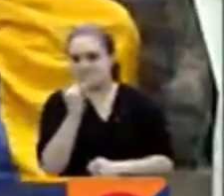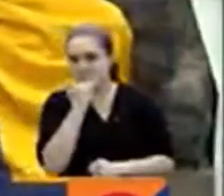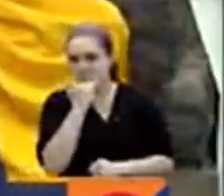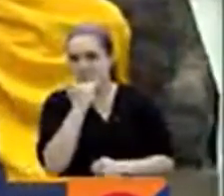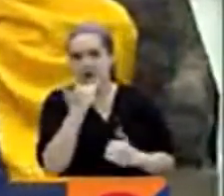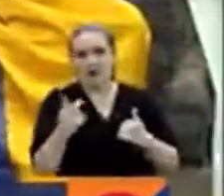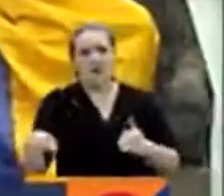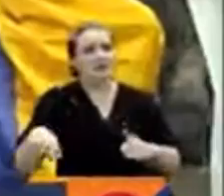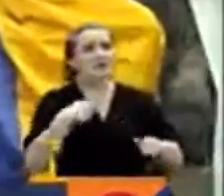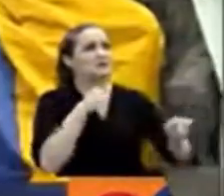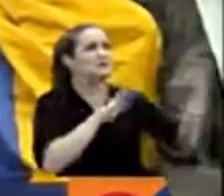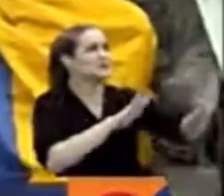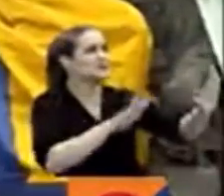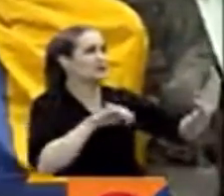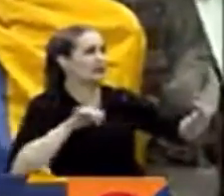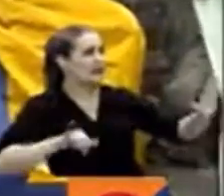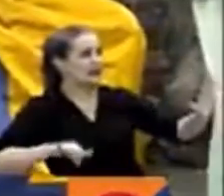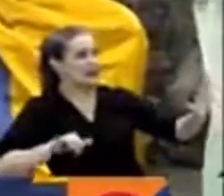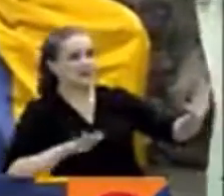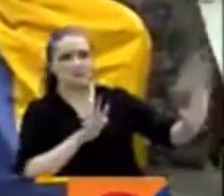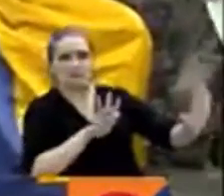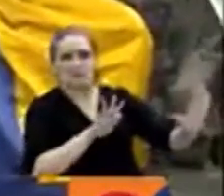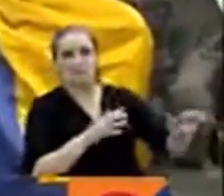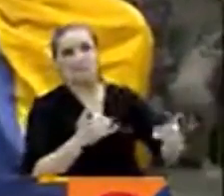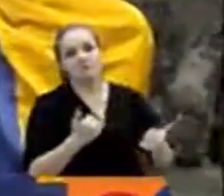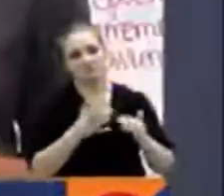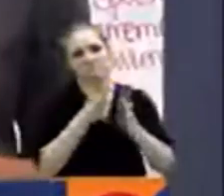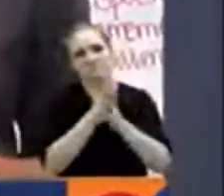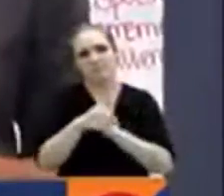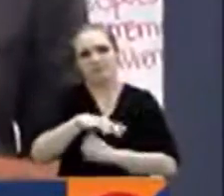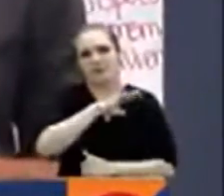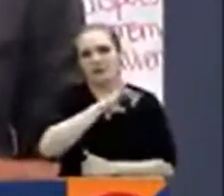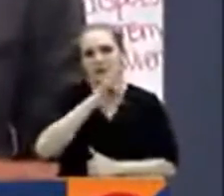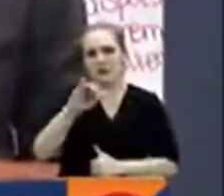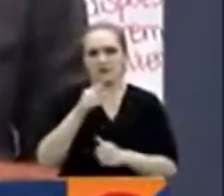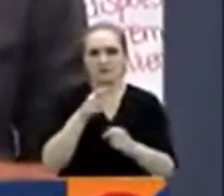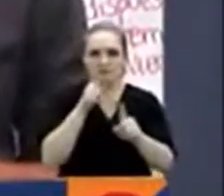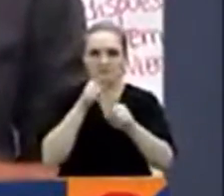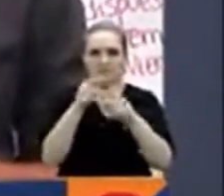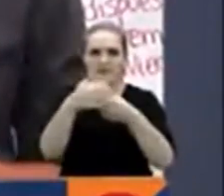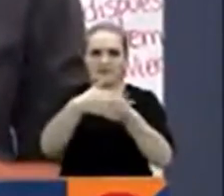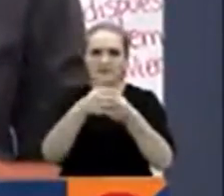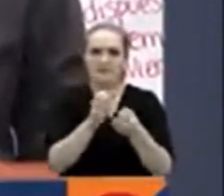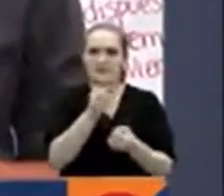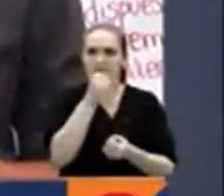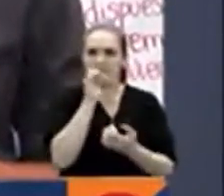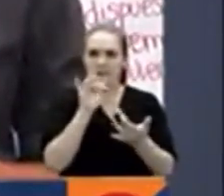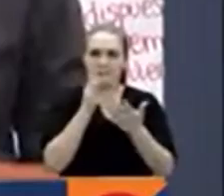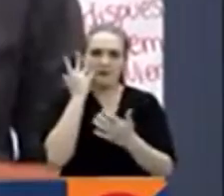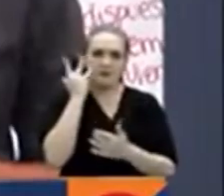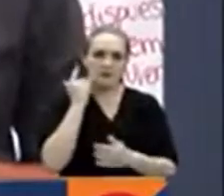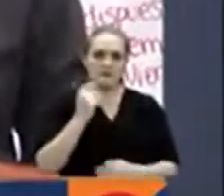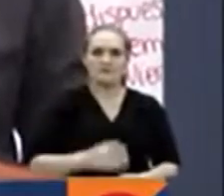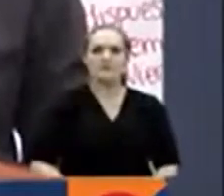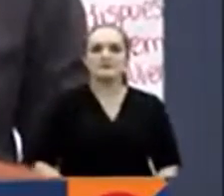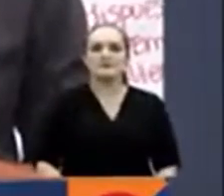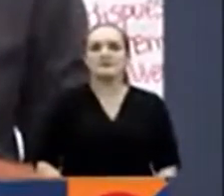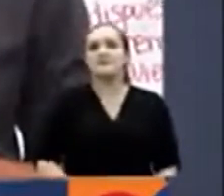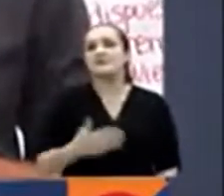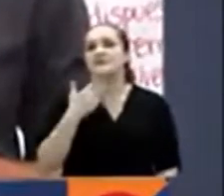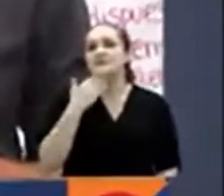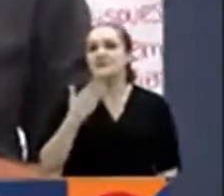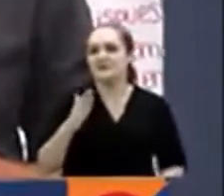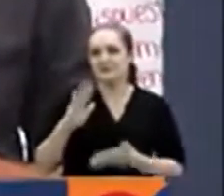que no lo hagan. Con esta información me despido desde Cali, Alejandro Muñoz, RTBC Noticias, Conectados 24 7. Muchas gracias,